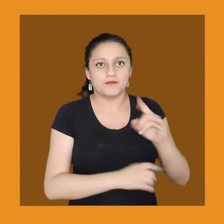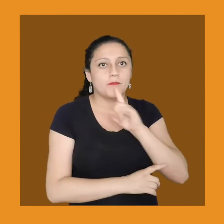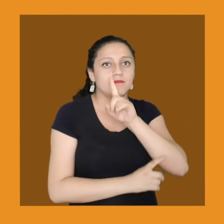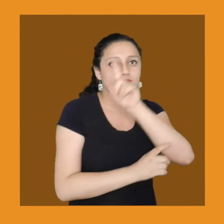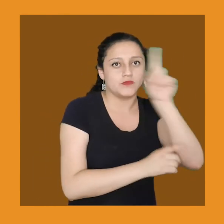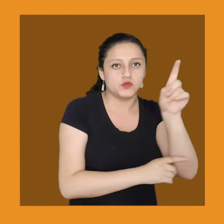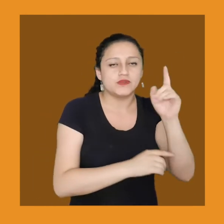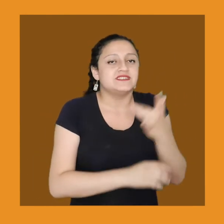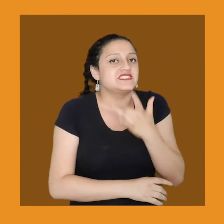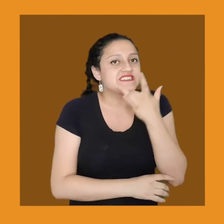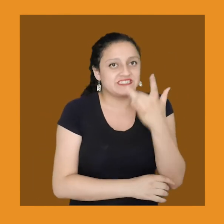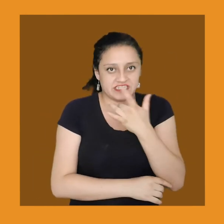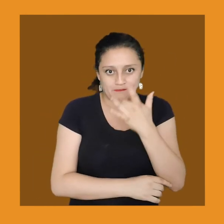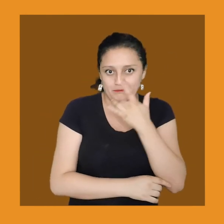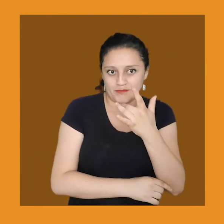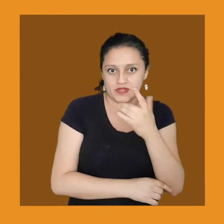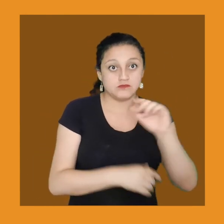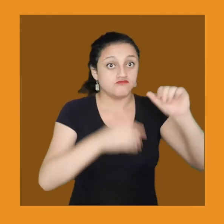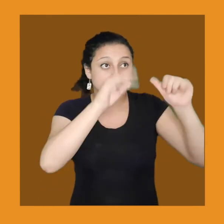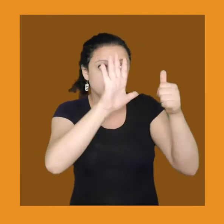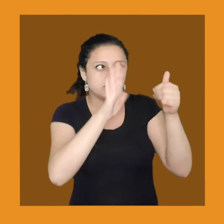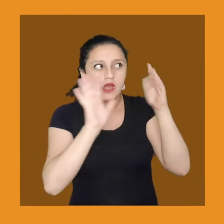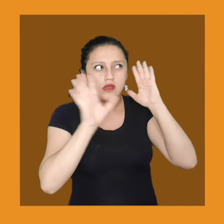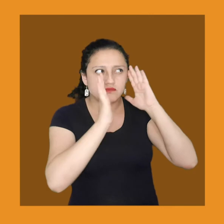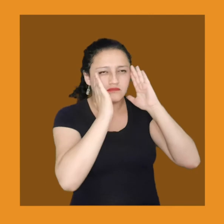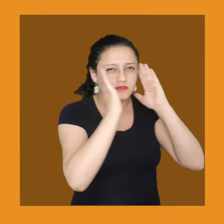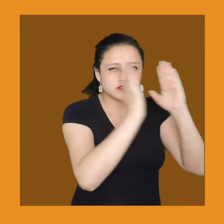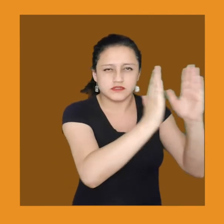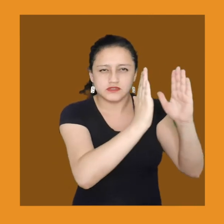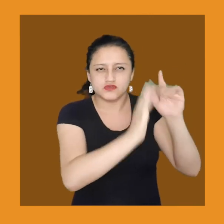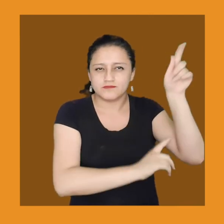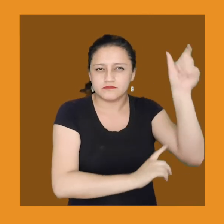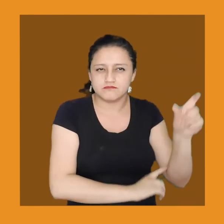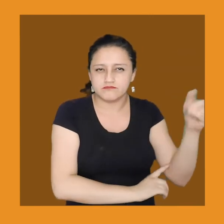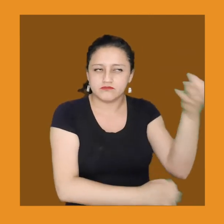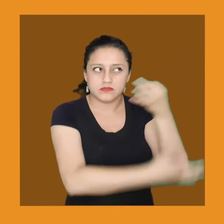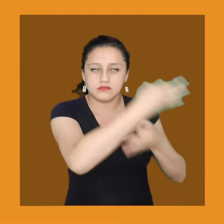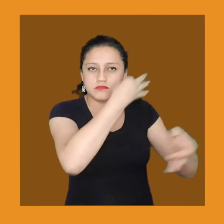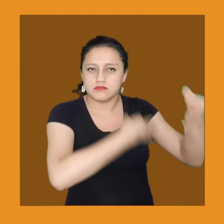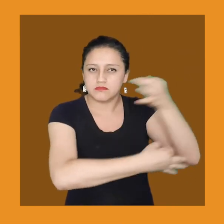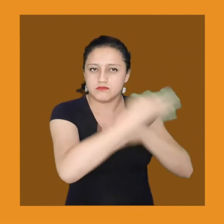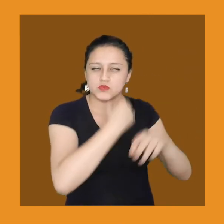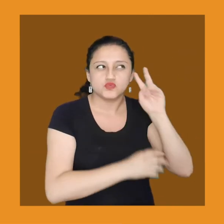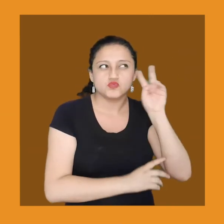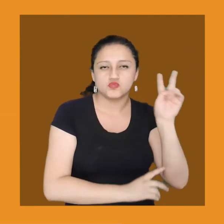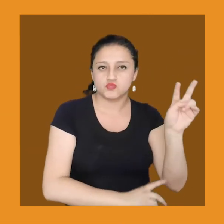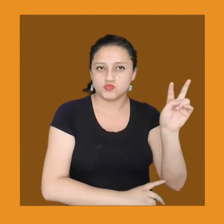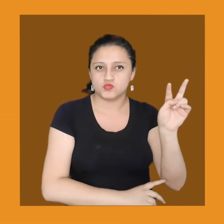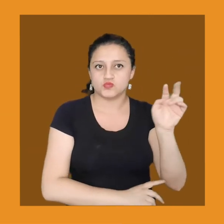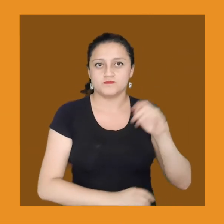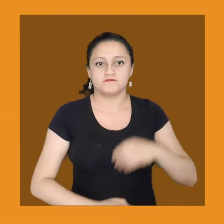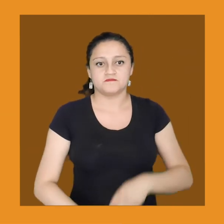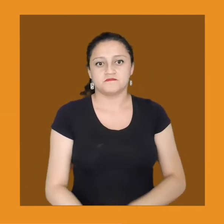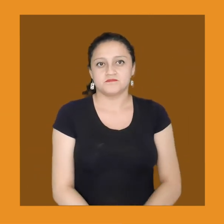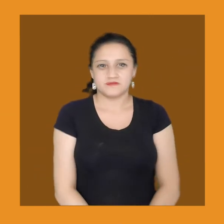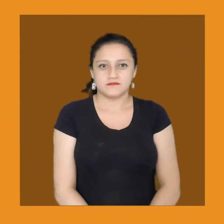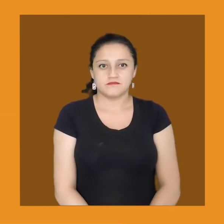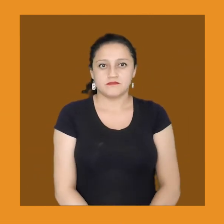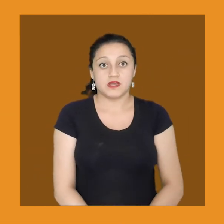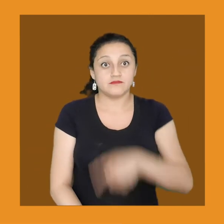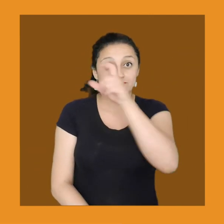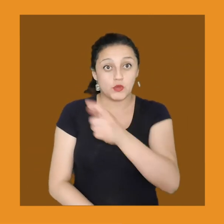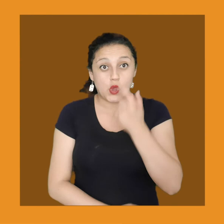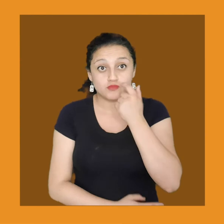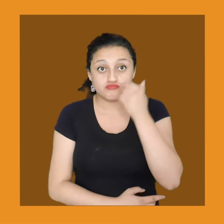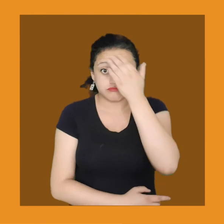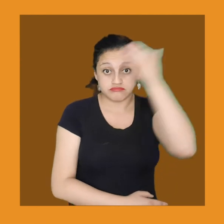Prepara un cuestionario simple. 6. Luego, oídos a la obra. Esperamos te haya gustado. Si quieres más información,